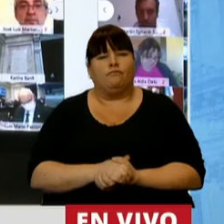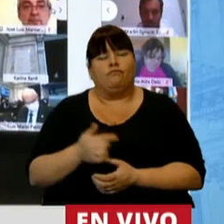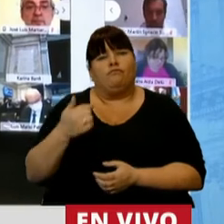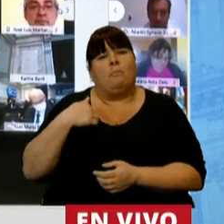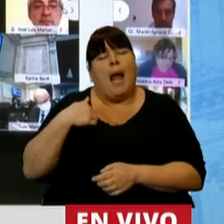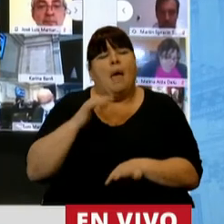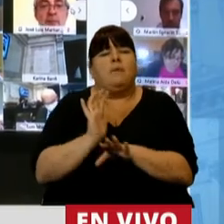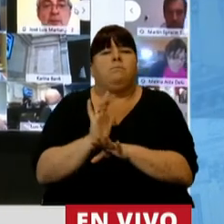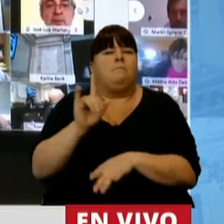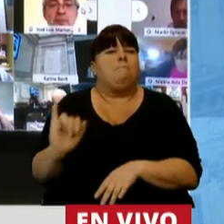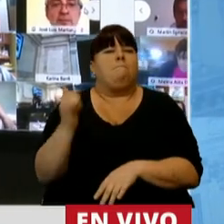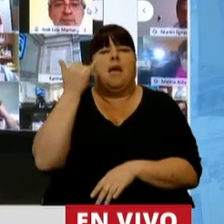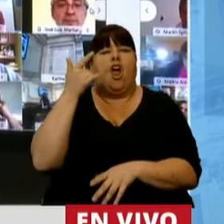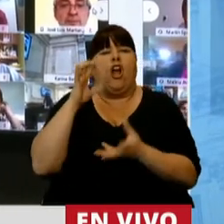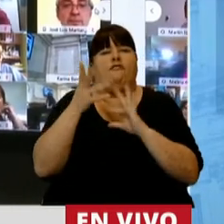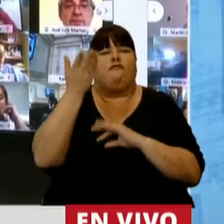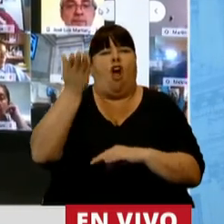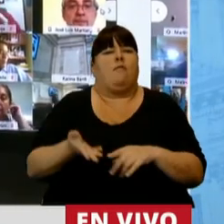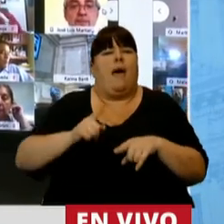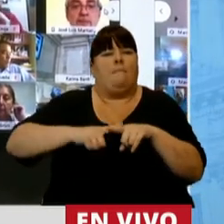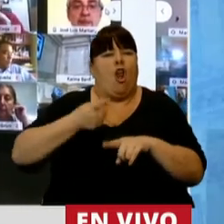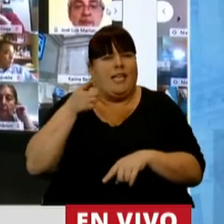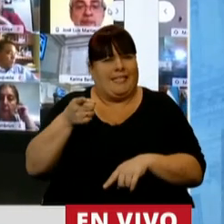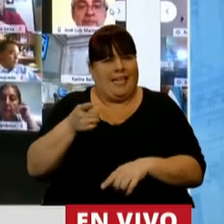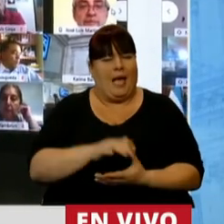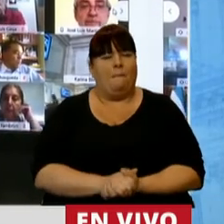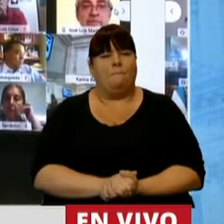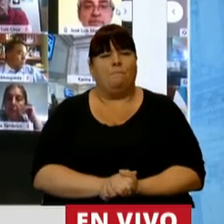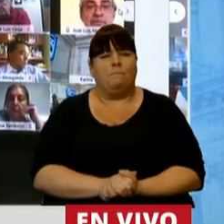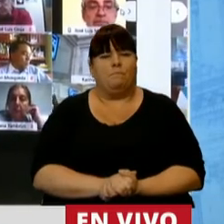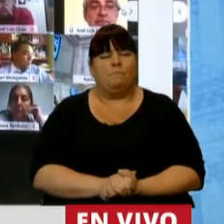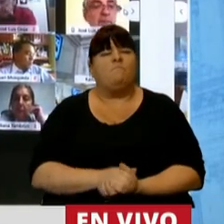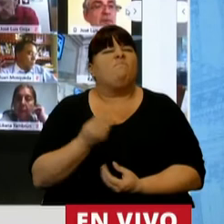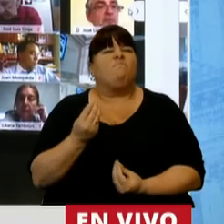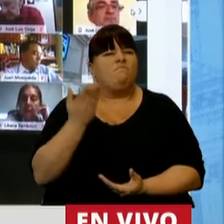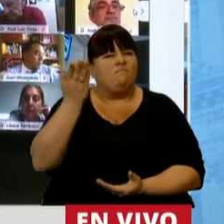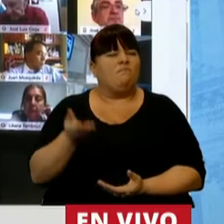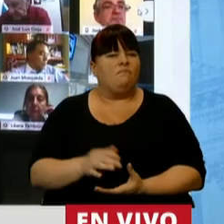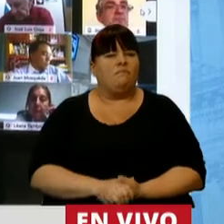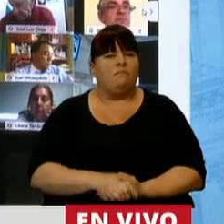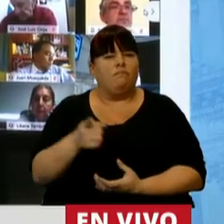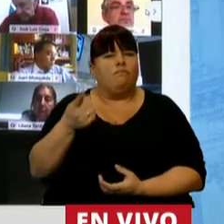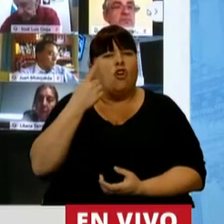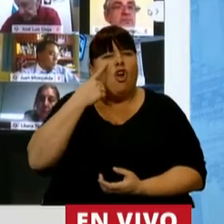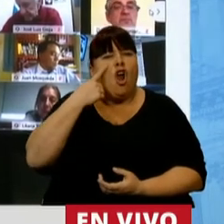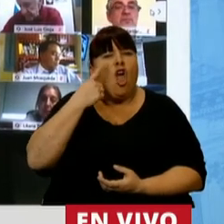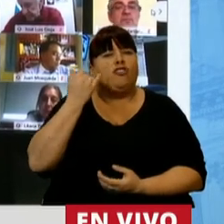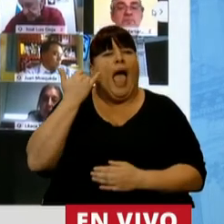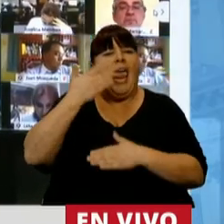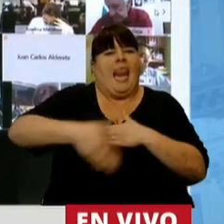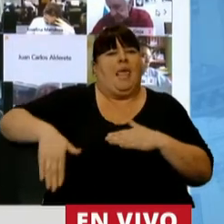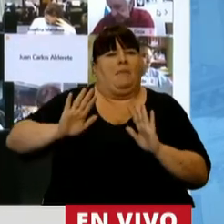que yo he considerado una de sus mejores capacidades políticas, presidente, es precisamente la del conocimiento de los